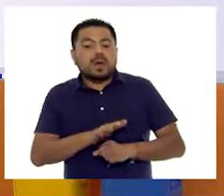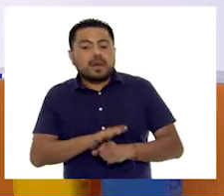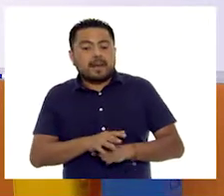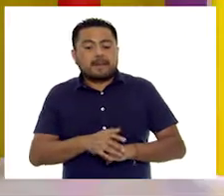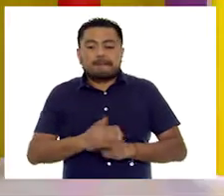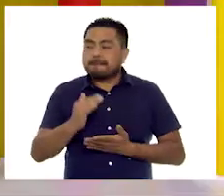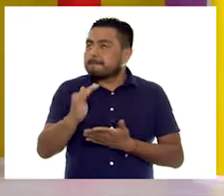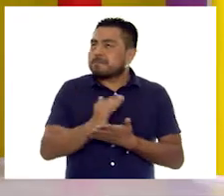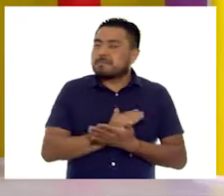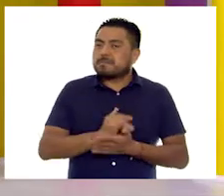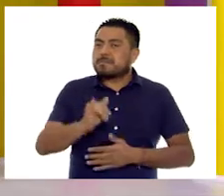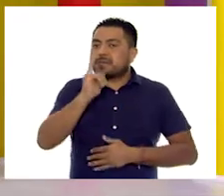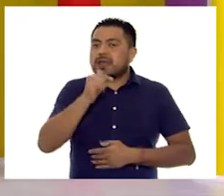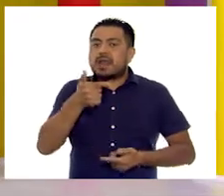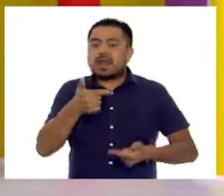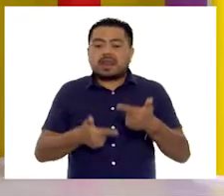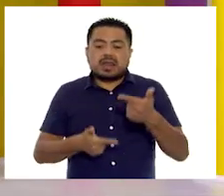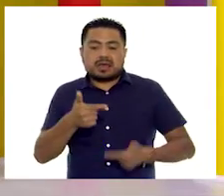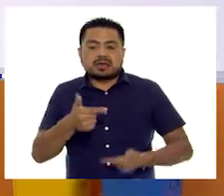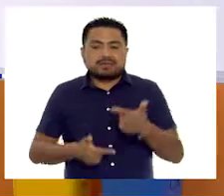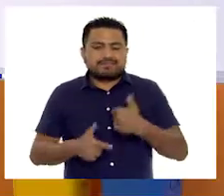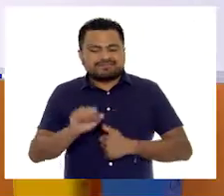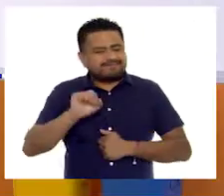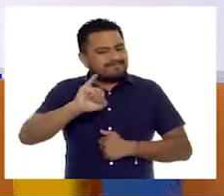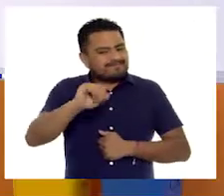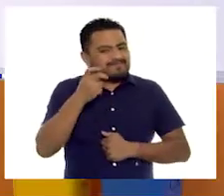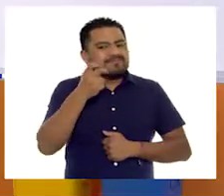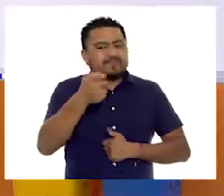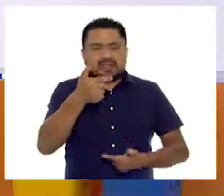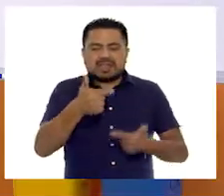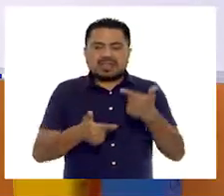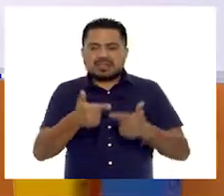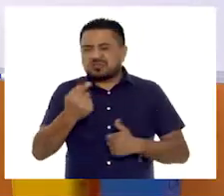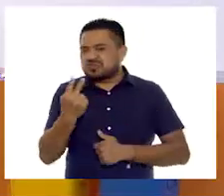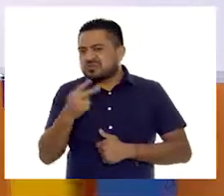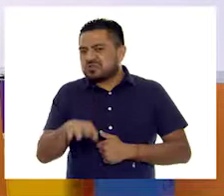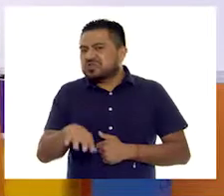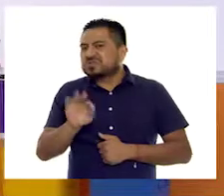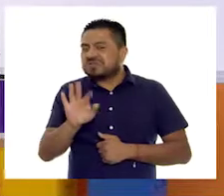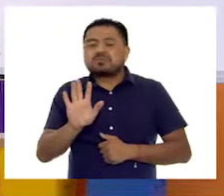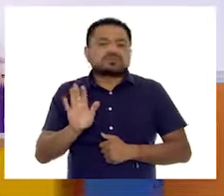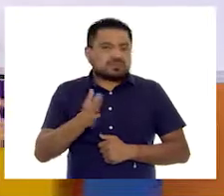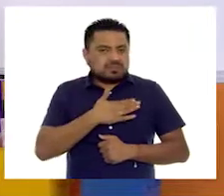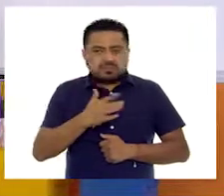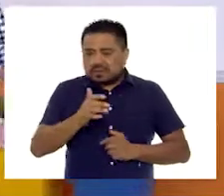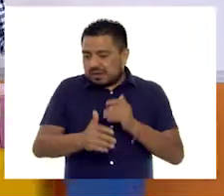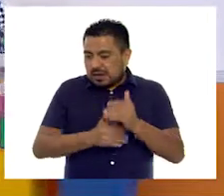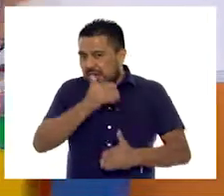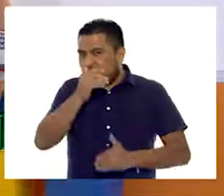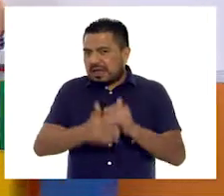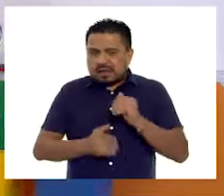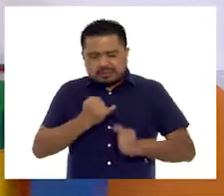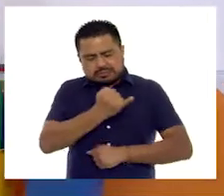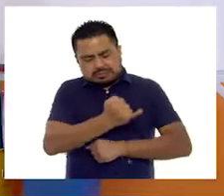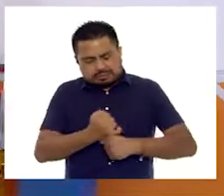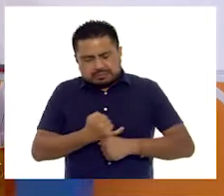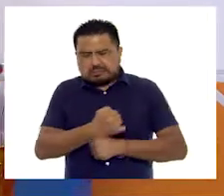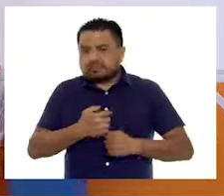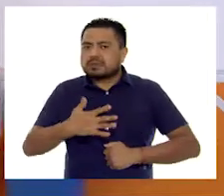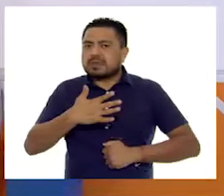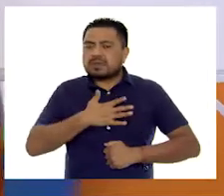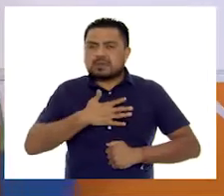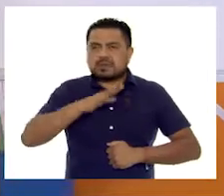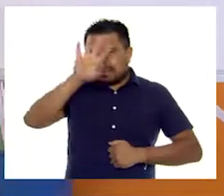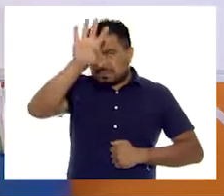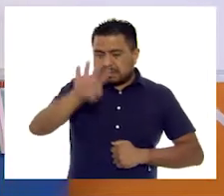bebida que menos se consume es la leche. Así es, la leche con dos. Y bueno, ya terminamos de analizar nuestra